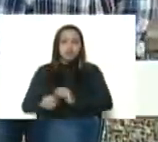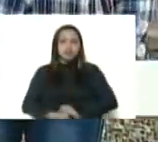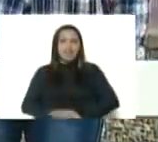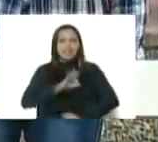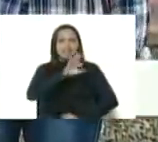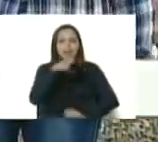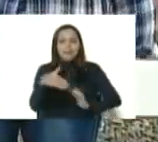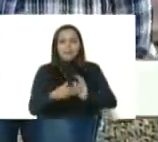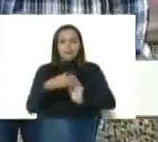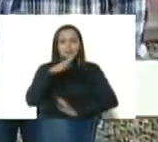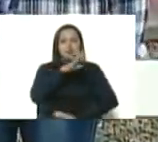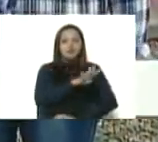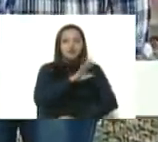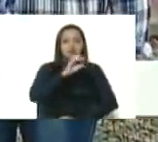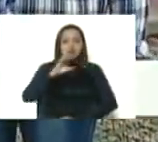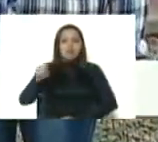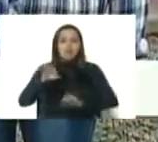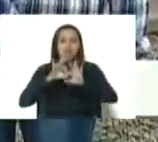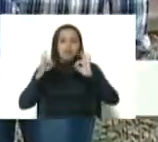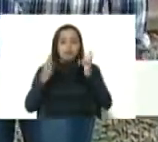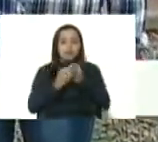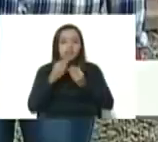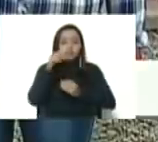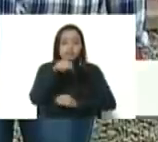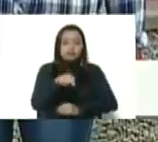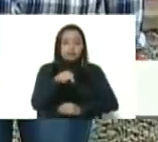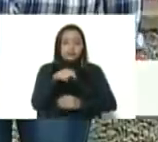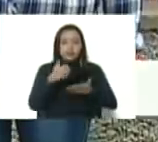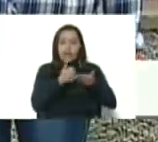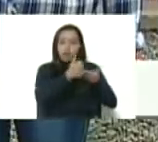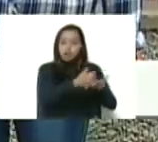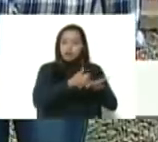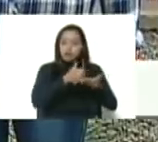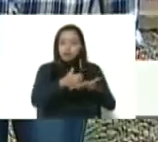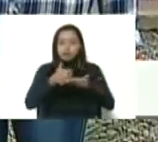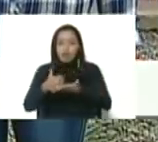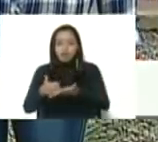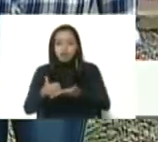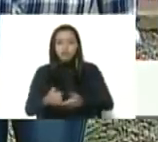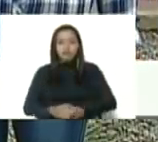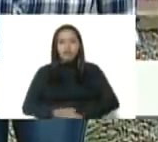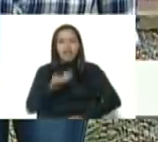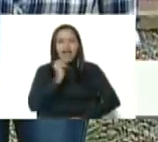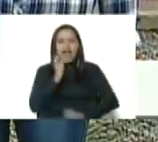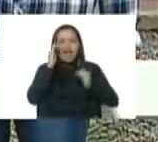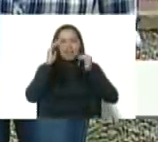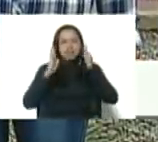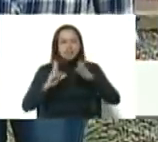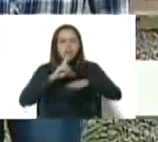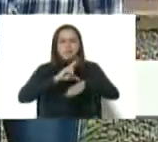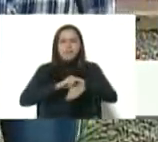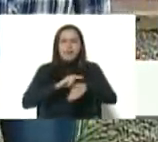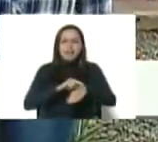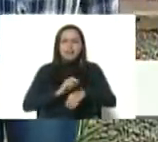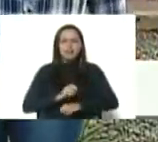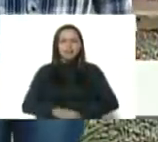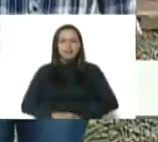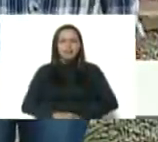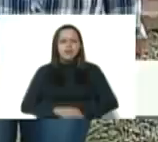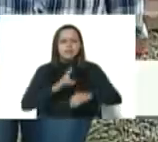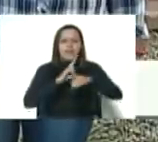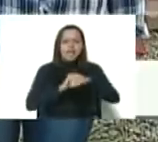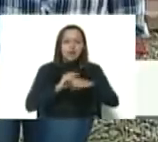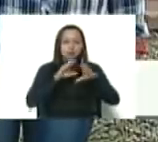.400 familias que se están beneficiando, donde aquí hay atención médica desde el punto de vista ginecológico,